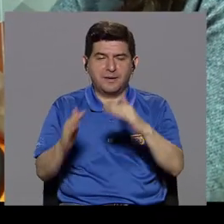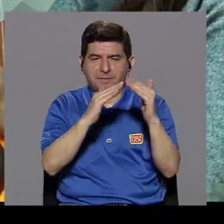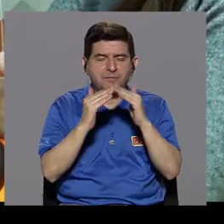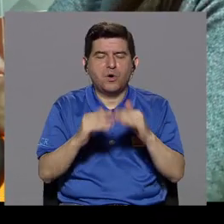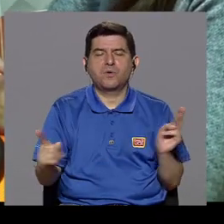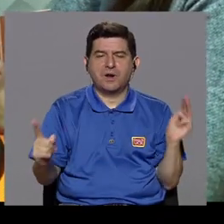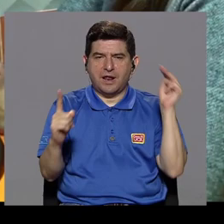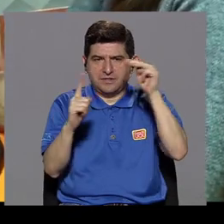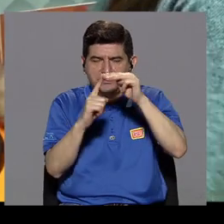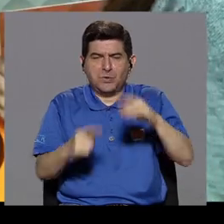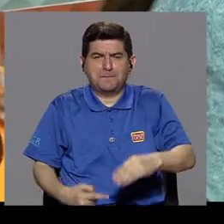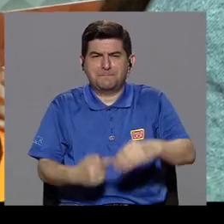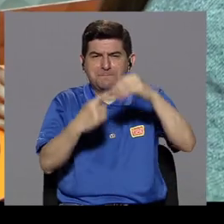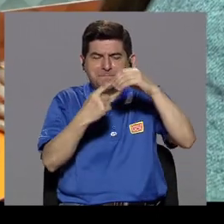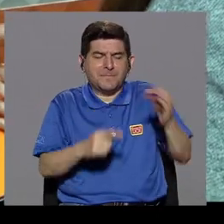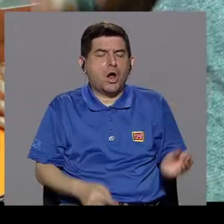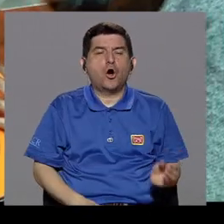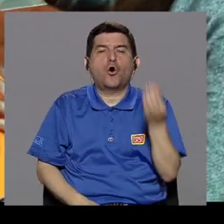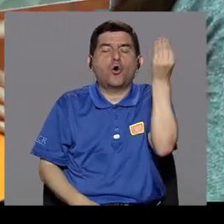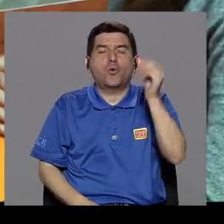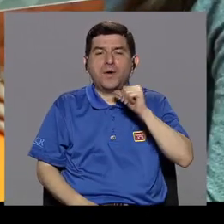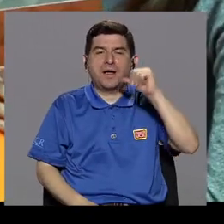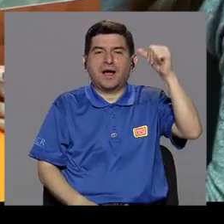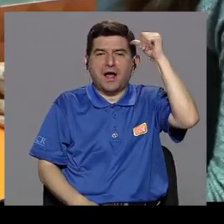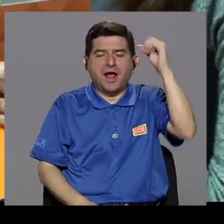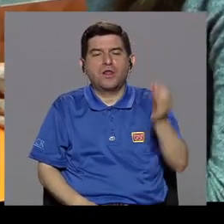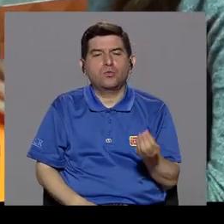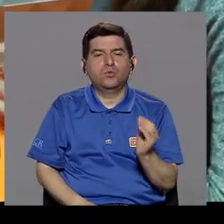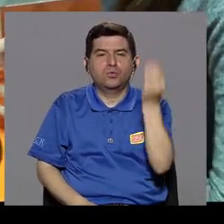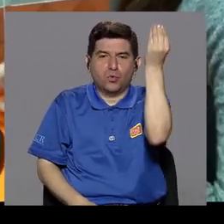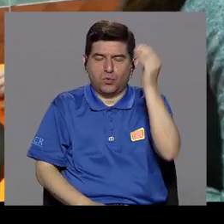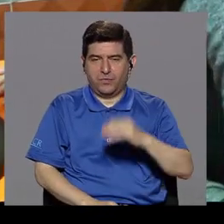meta, que es un público principalmente joven, adulto joven,